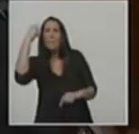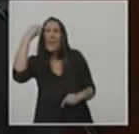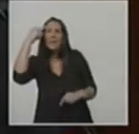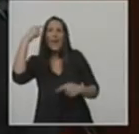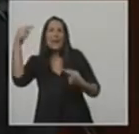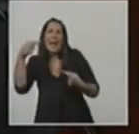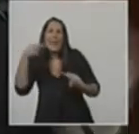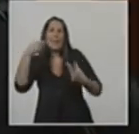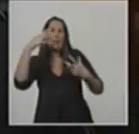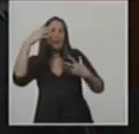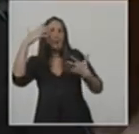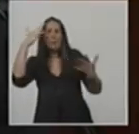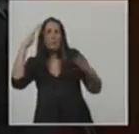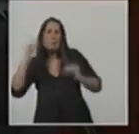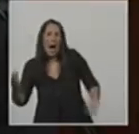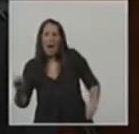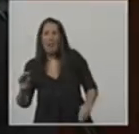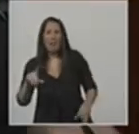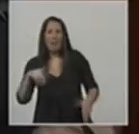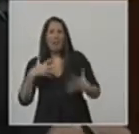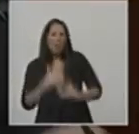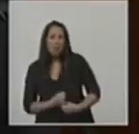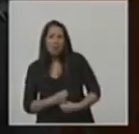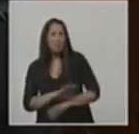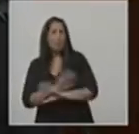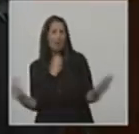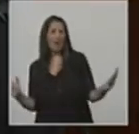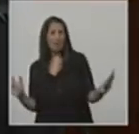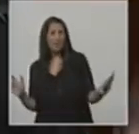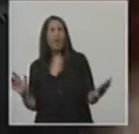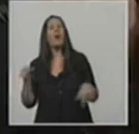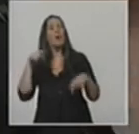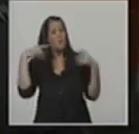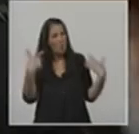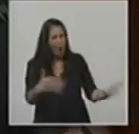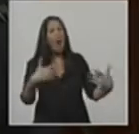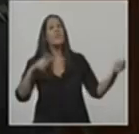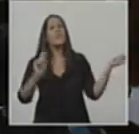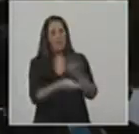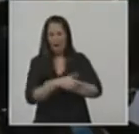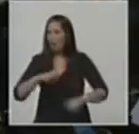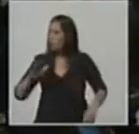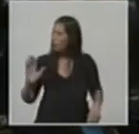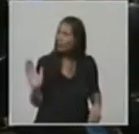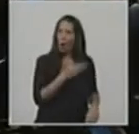frustrante. Porque no es verdad. Todo puede cambiar. Y ya lo estamos cambiando.